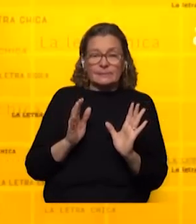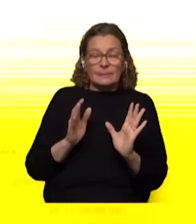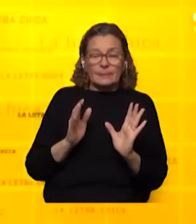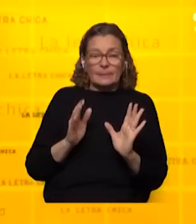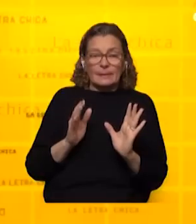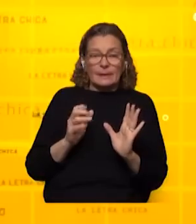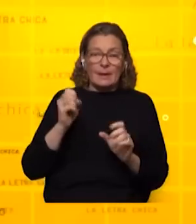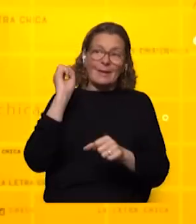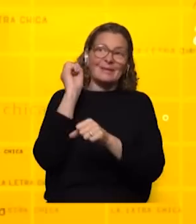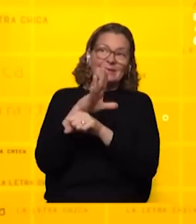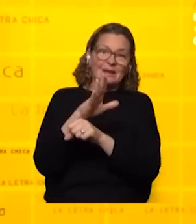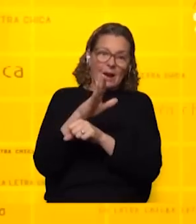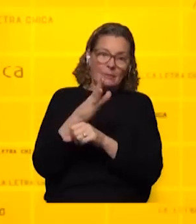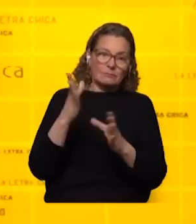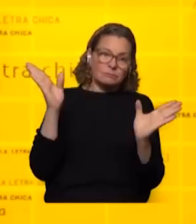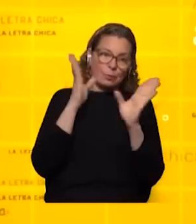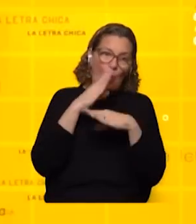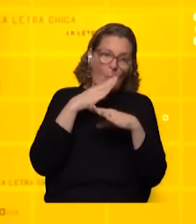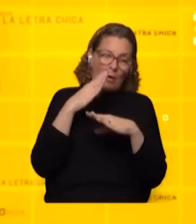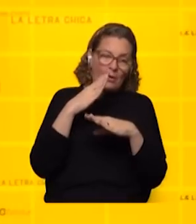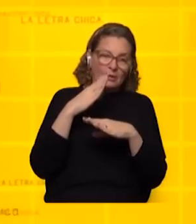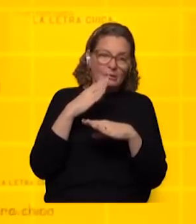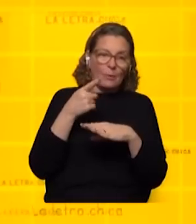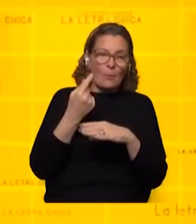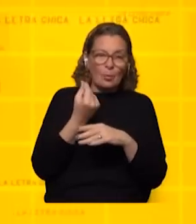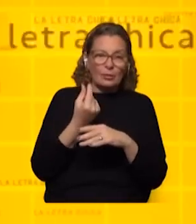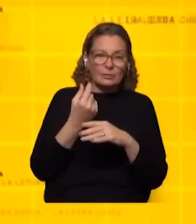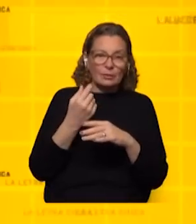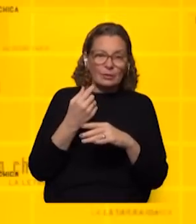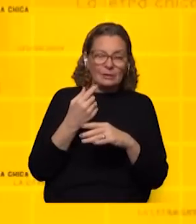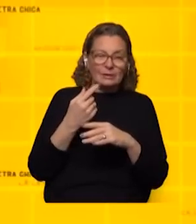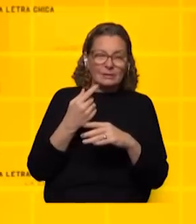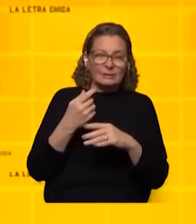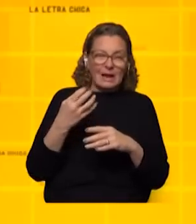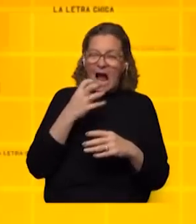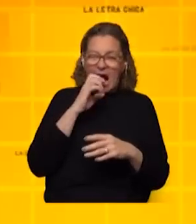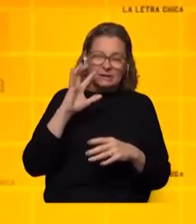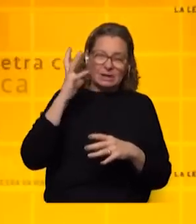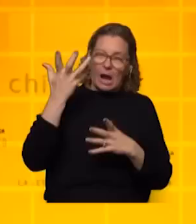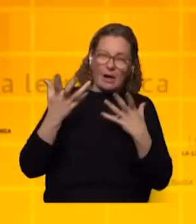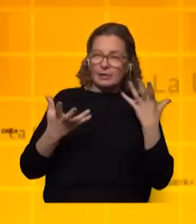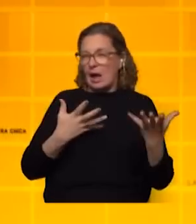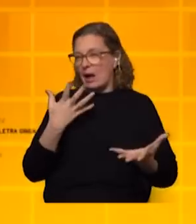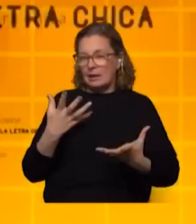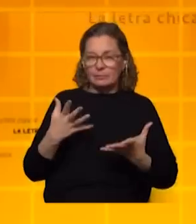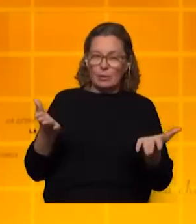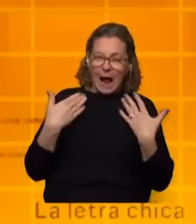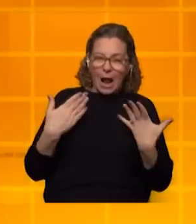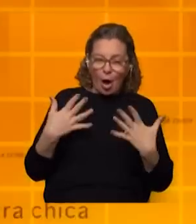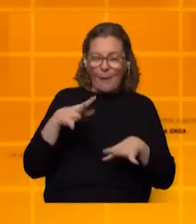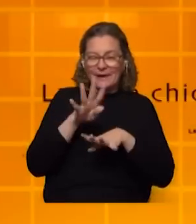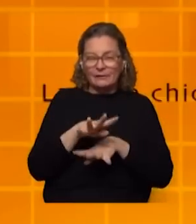el tirar ese artefacto de humo para adentro. Es parte un poco de la vorágine, devenir, la calentura del momento, que empieza a tomar calor la